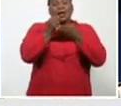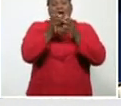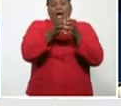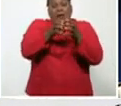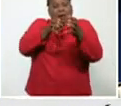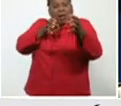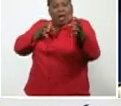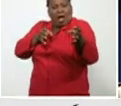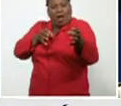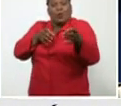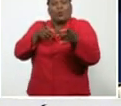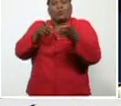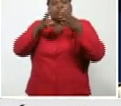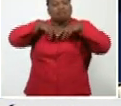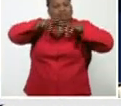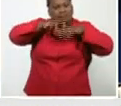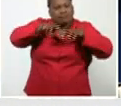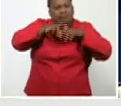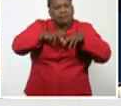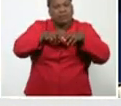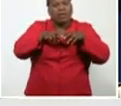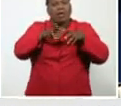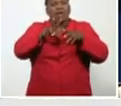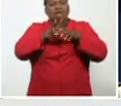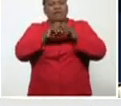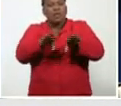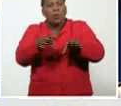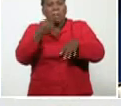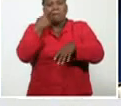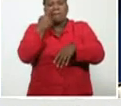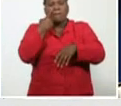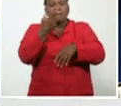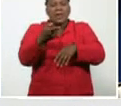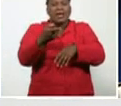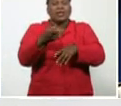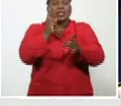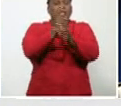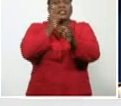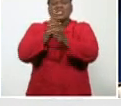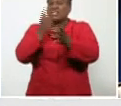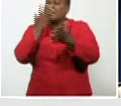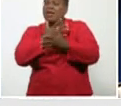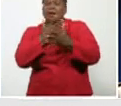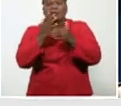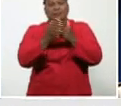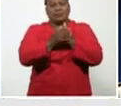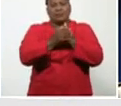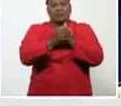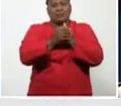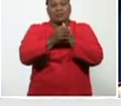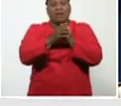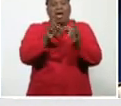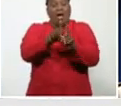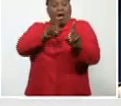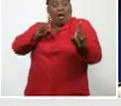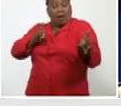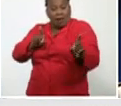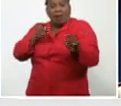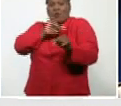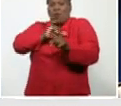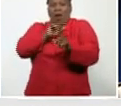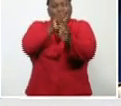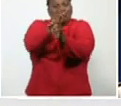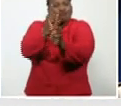epidemiológicamente, detectar todos los contactos, aislar los contactos, estudiarlo